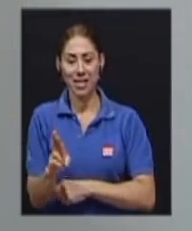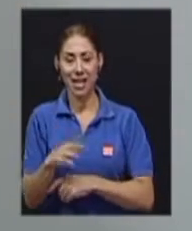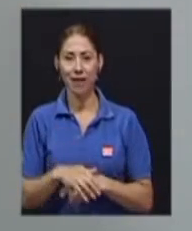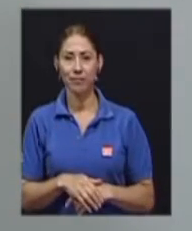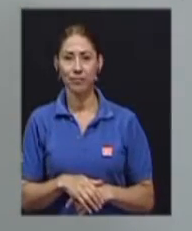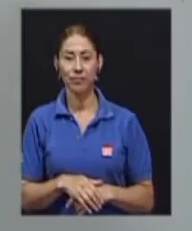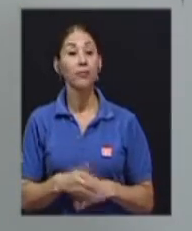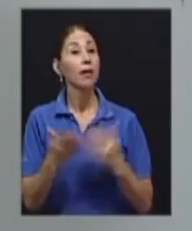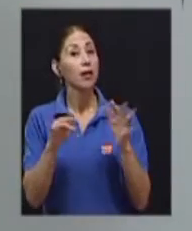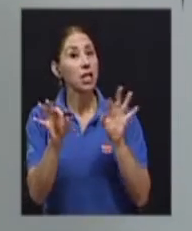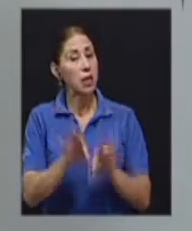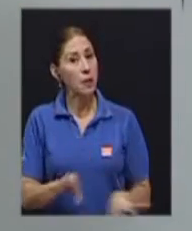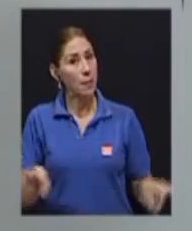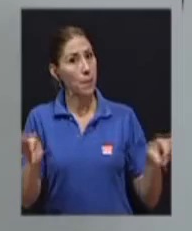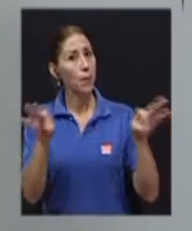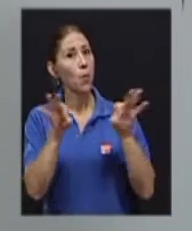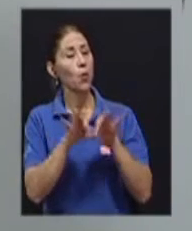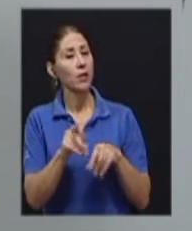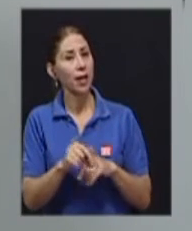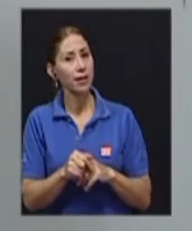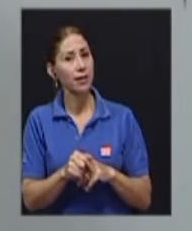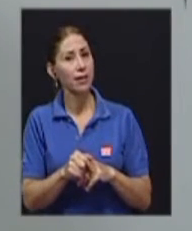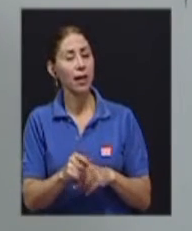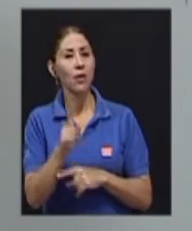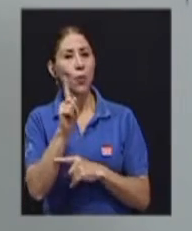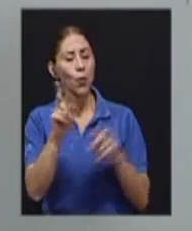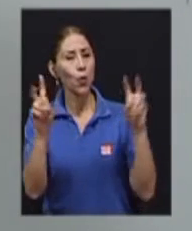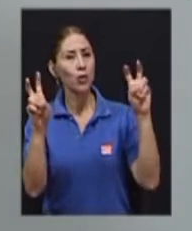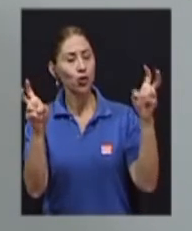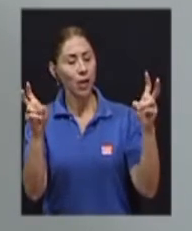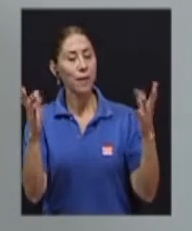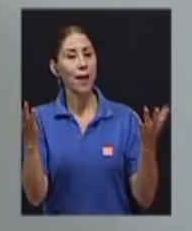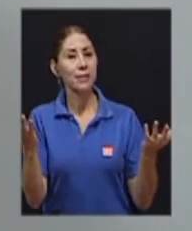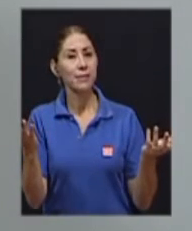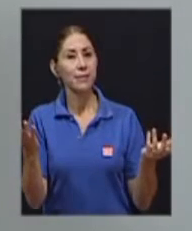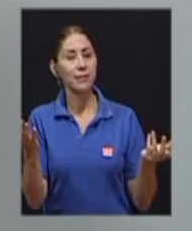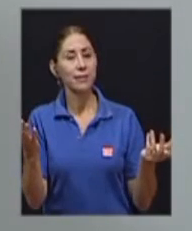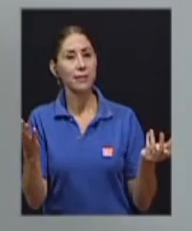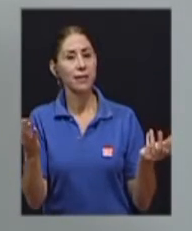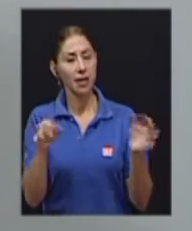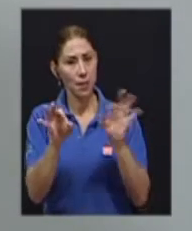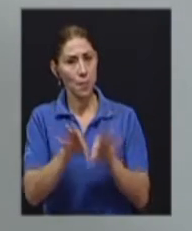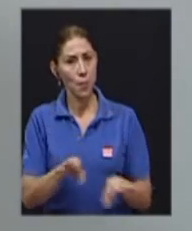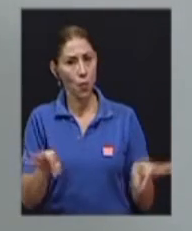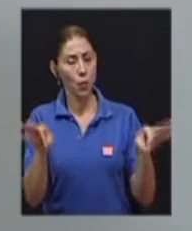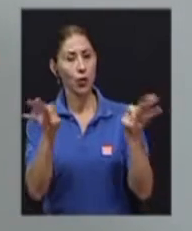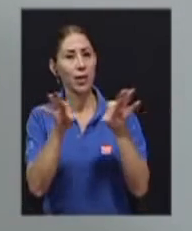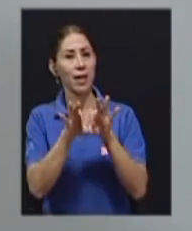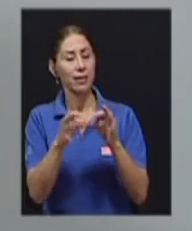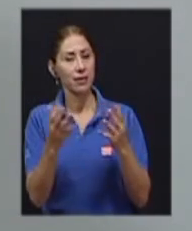de los temas que me parece que es importante